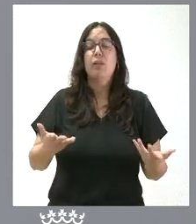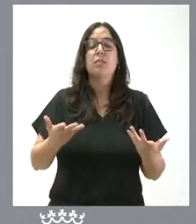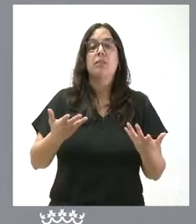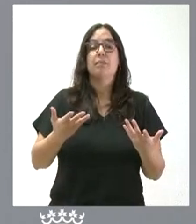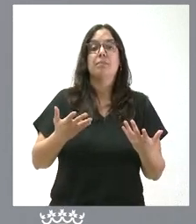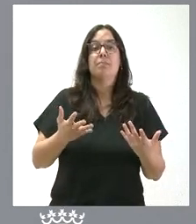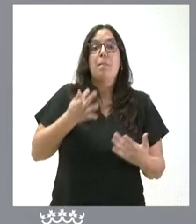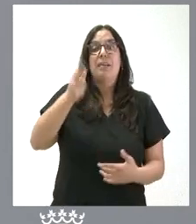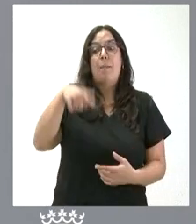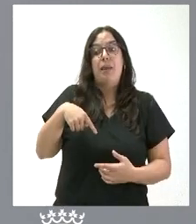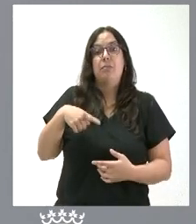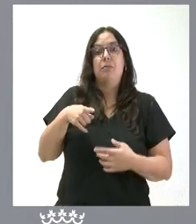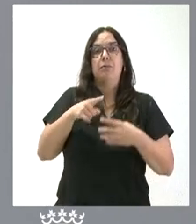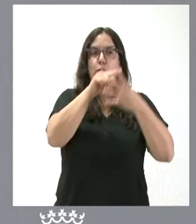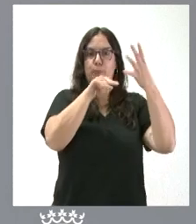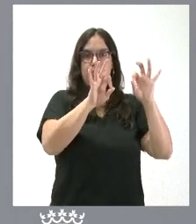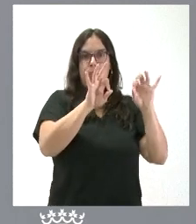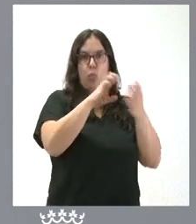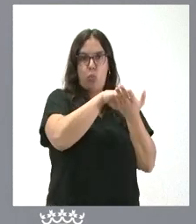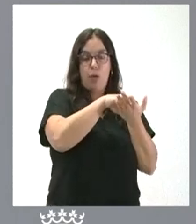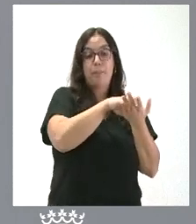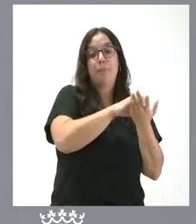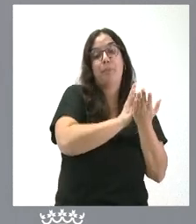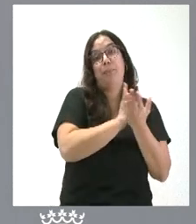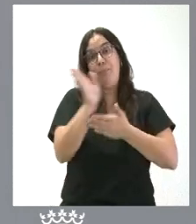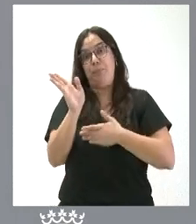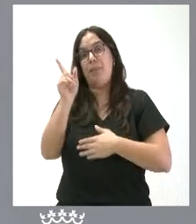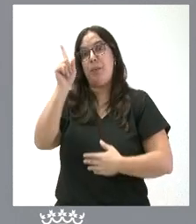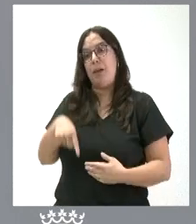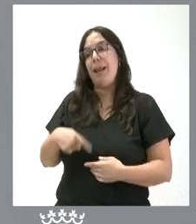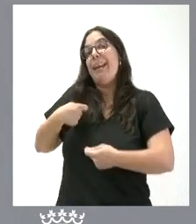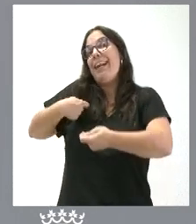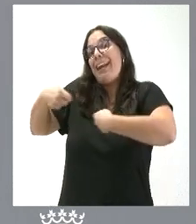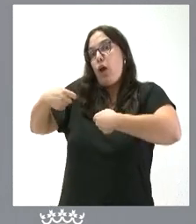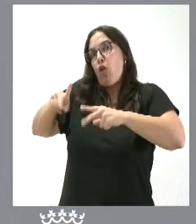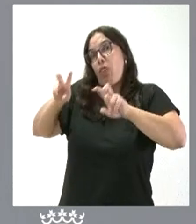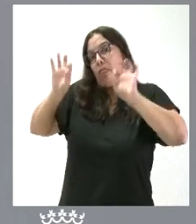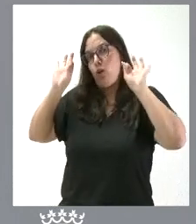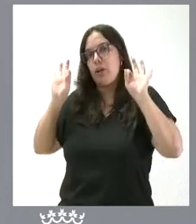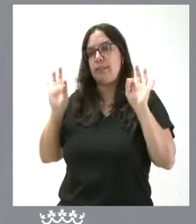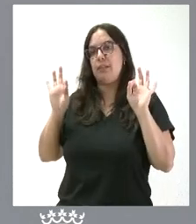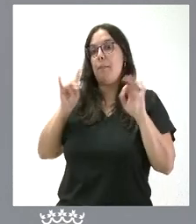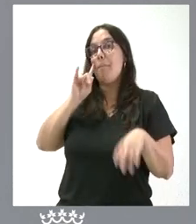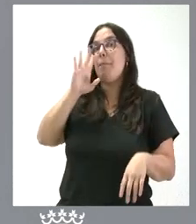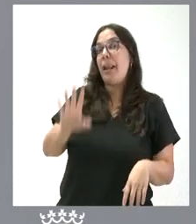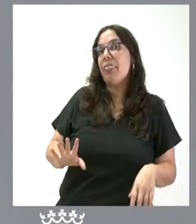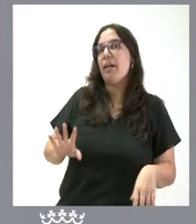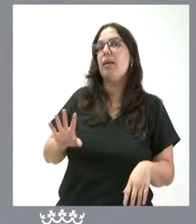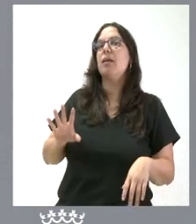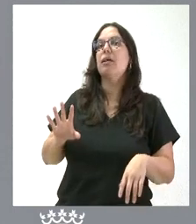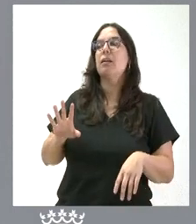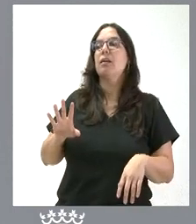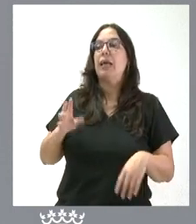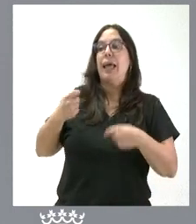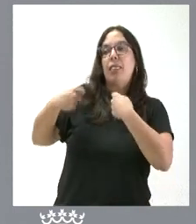negociaciones, llamémosle así, que parece ser, por lo que leemos, que estarían asociados a la investidura